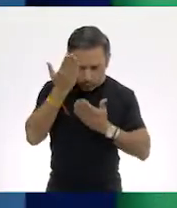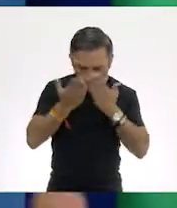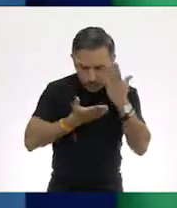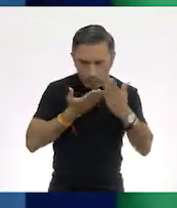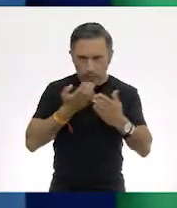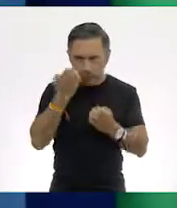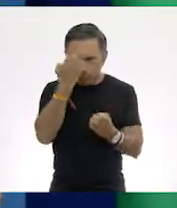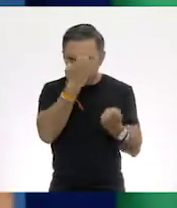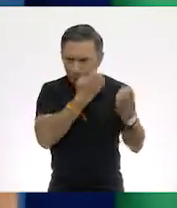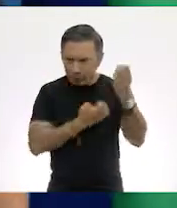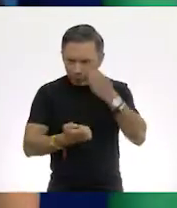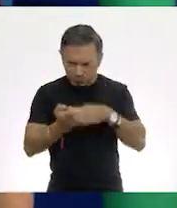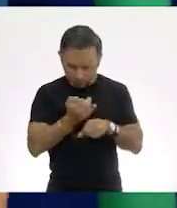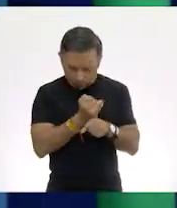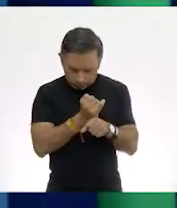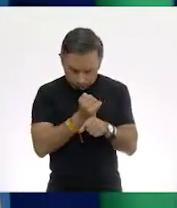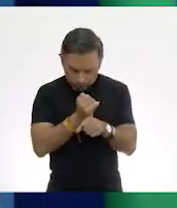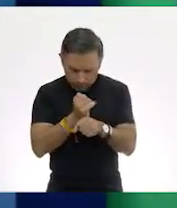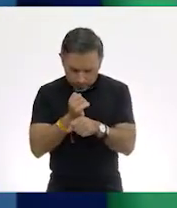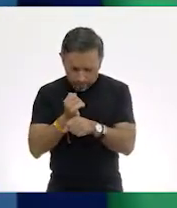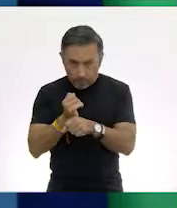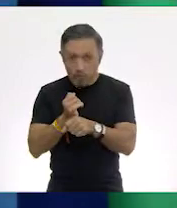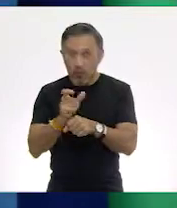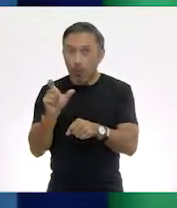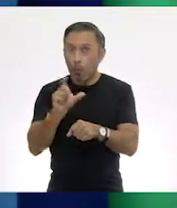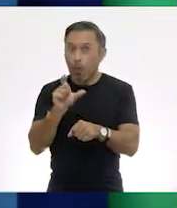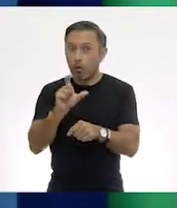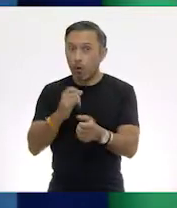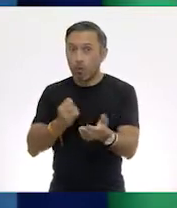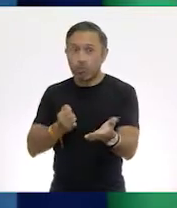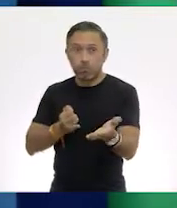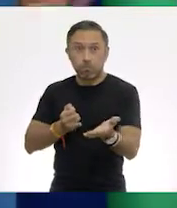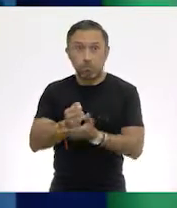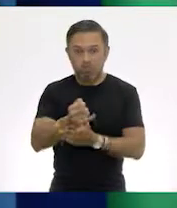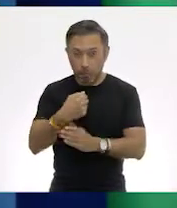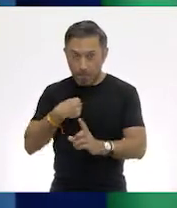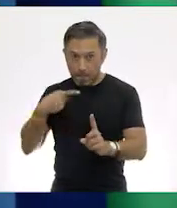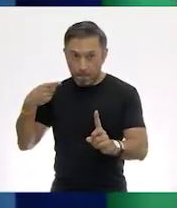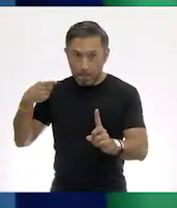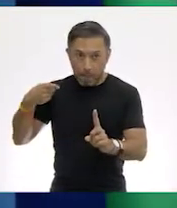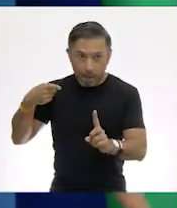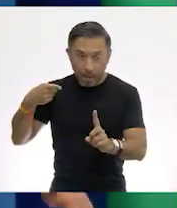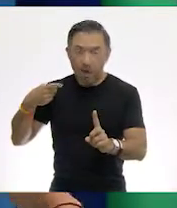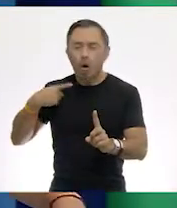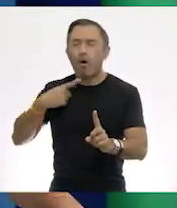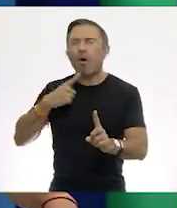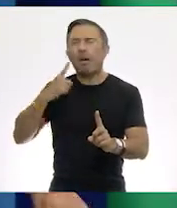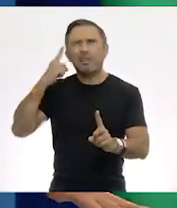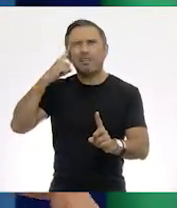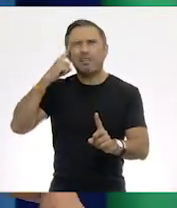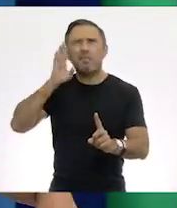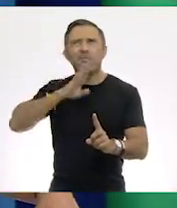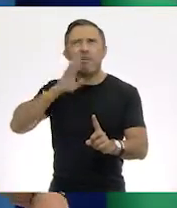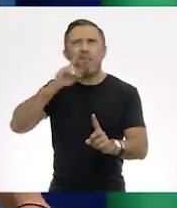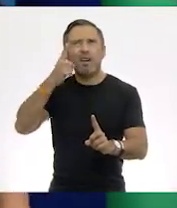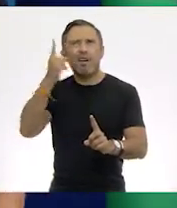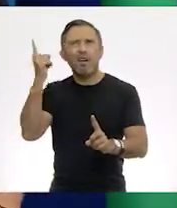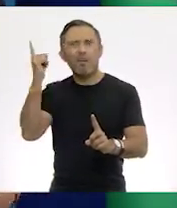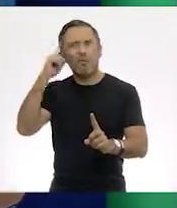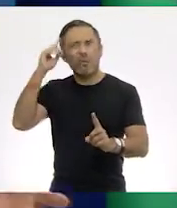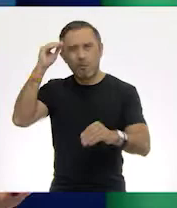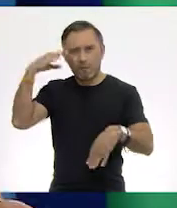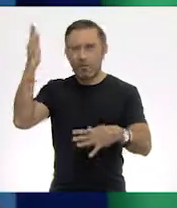todo antes para cuando tires y tomes una decisión puedas olvidar lo demás para enfocarte en el problema.